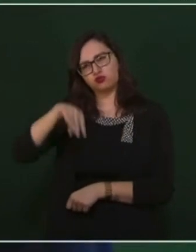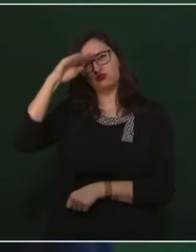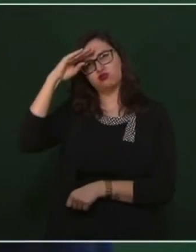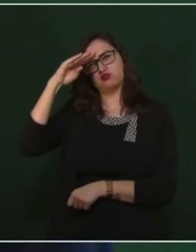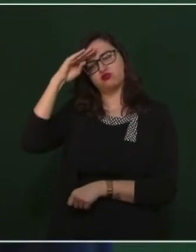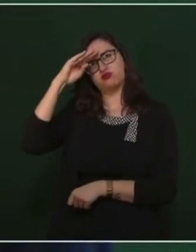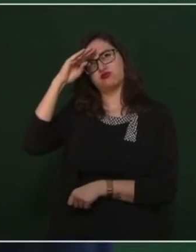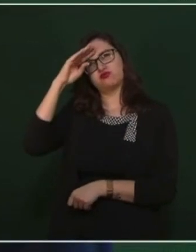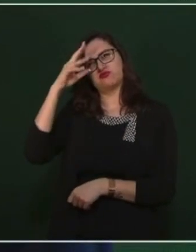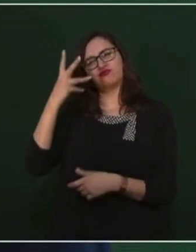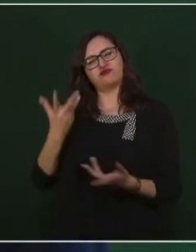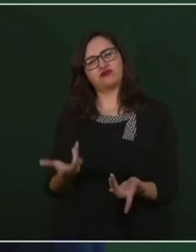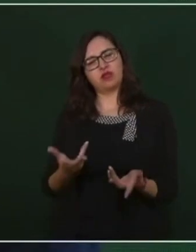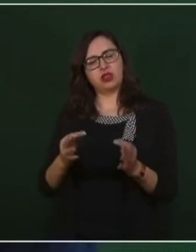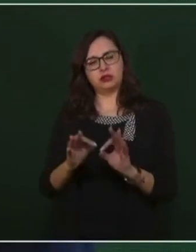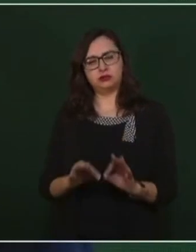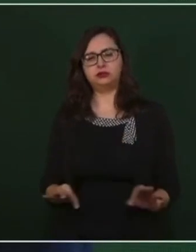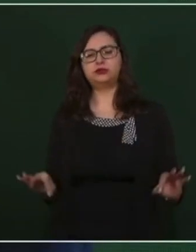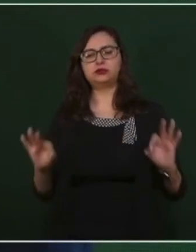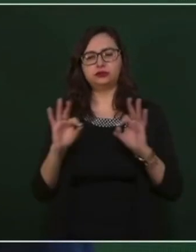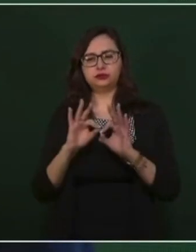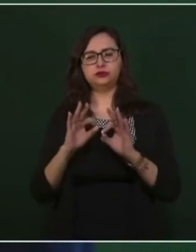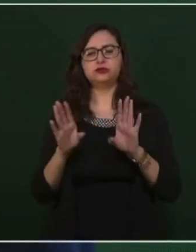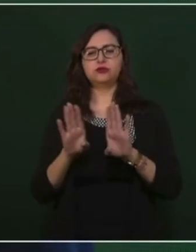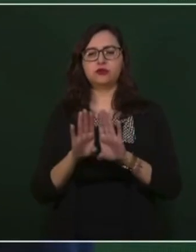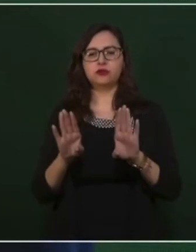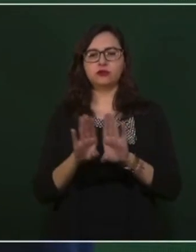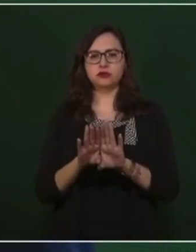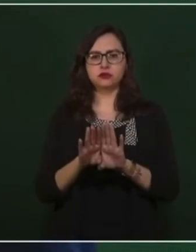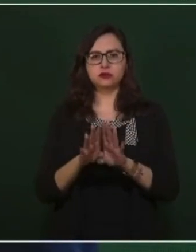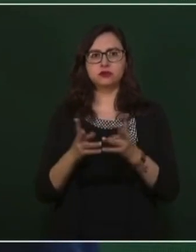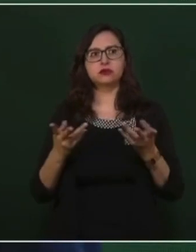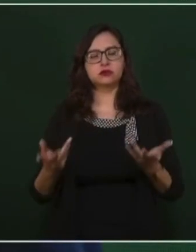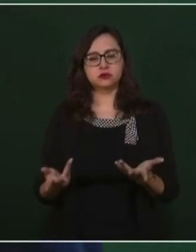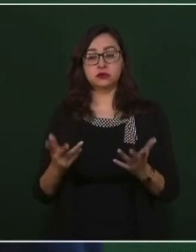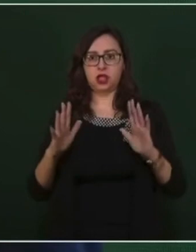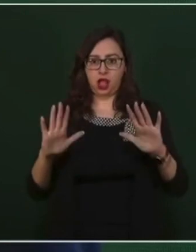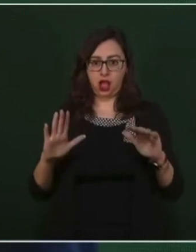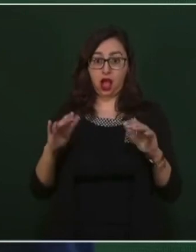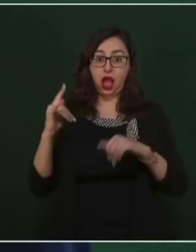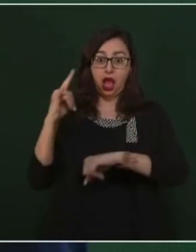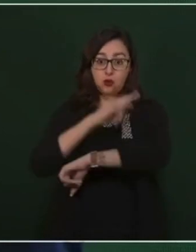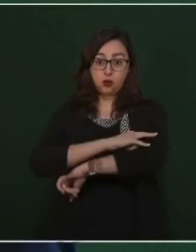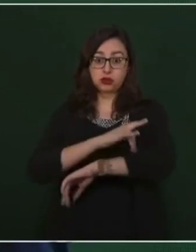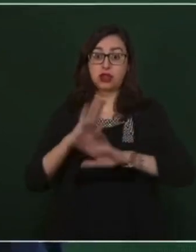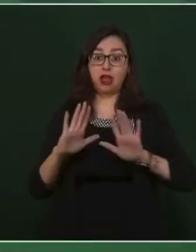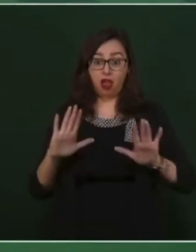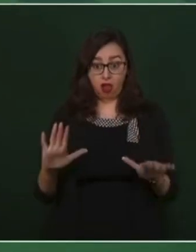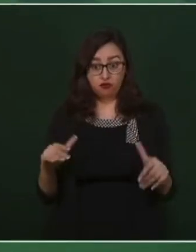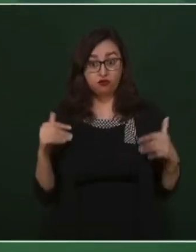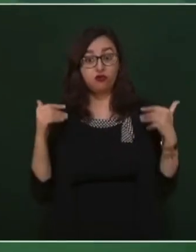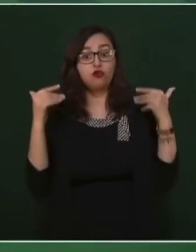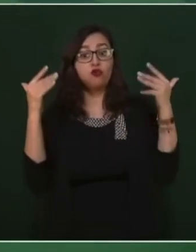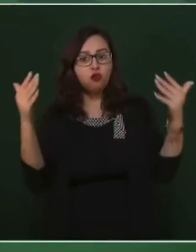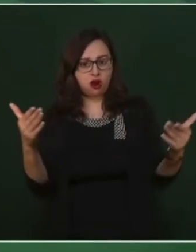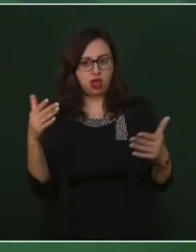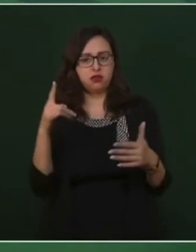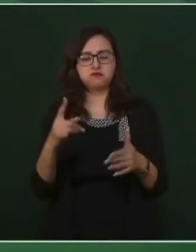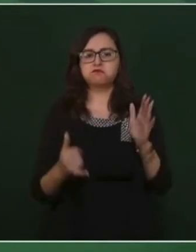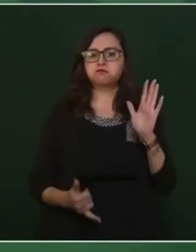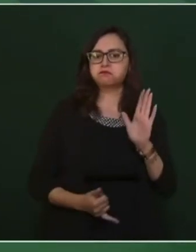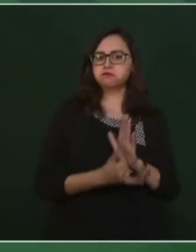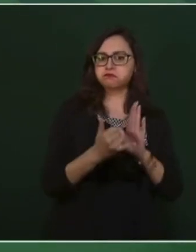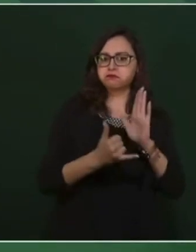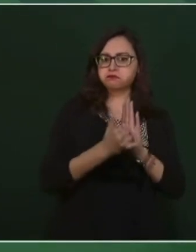dar a conocer las obras que se han realizado y que se van a